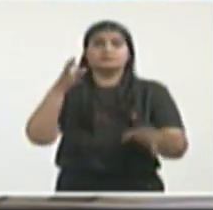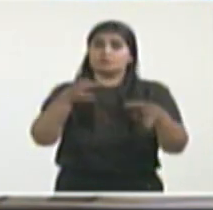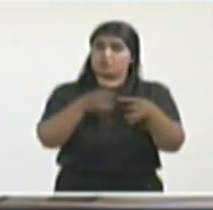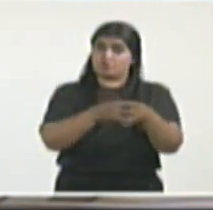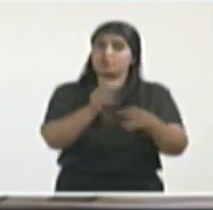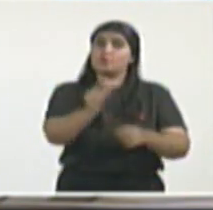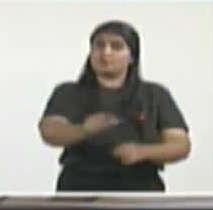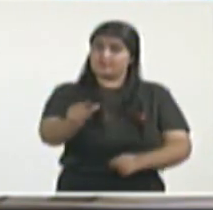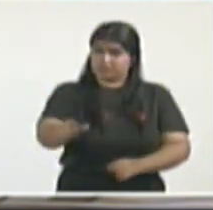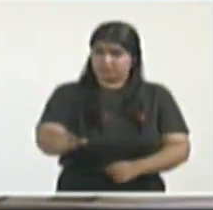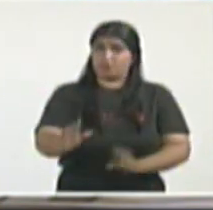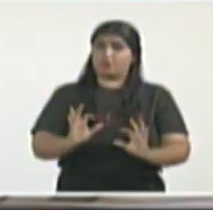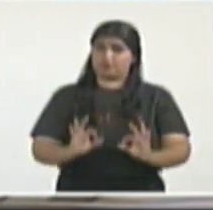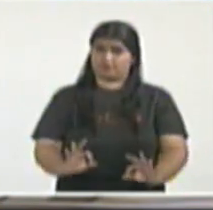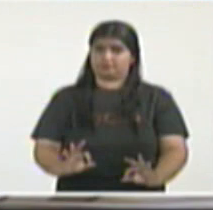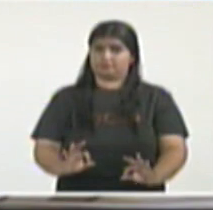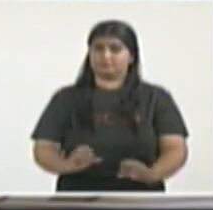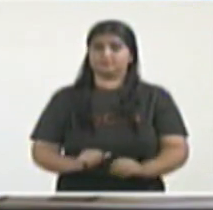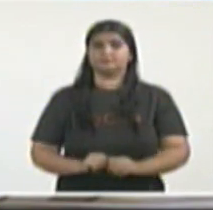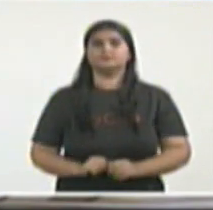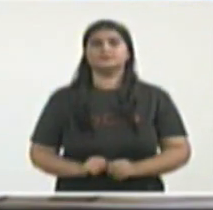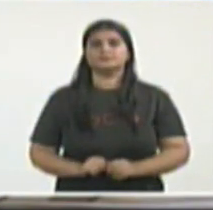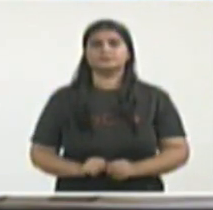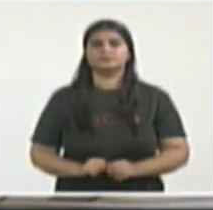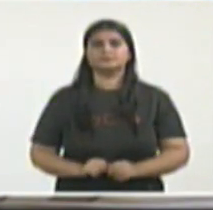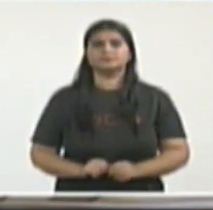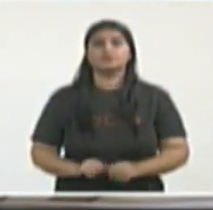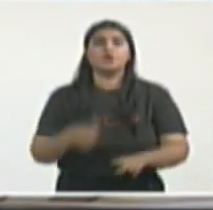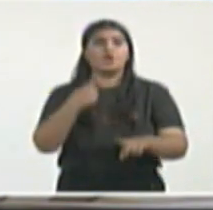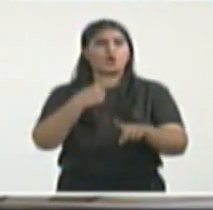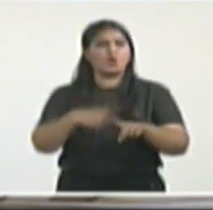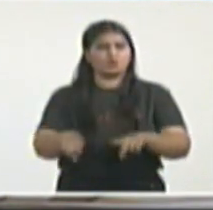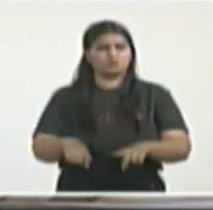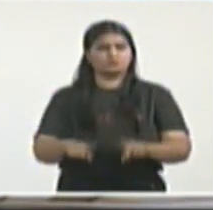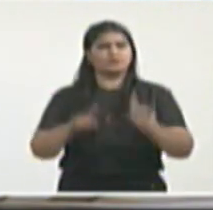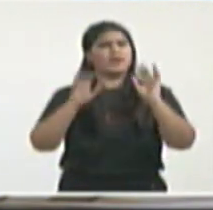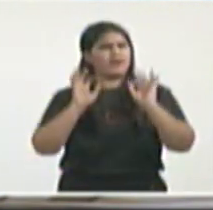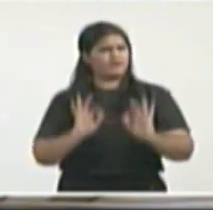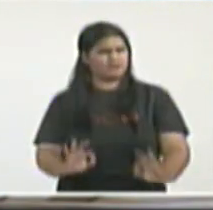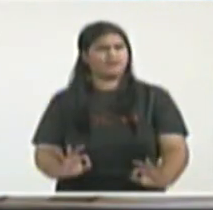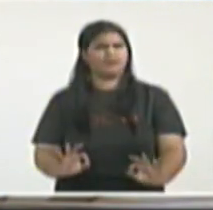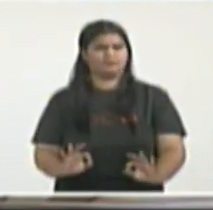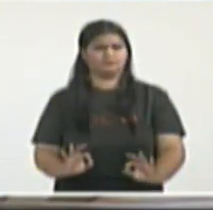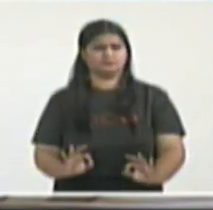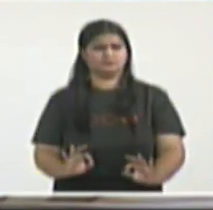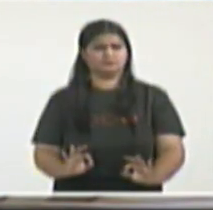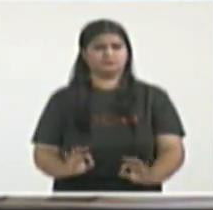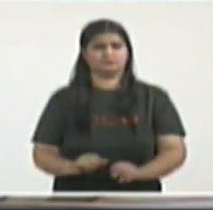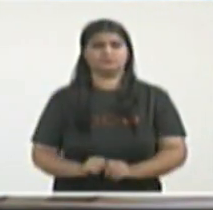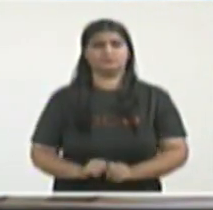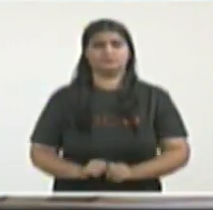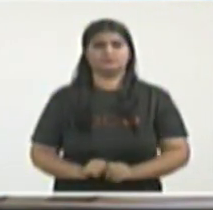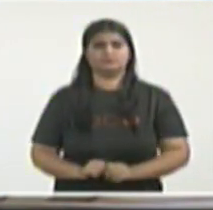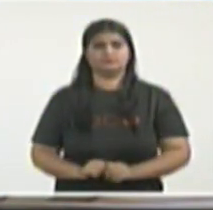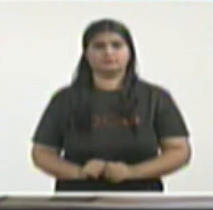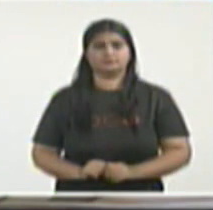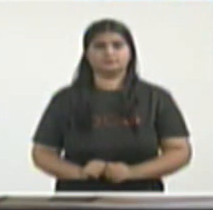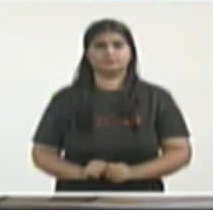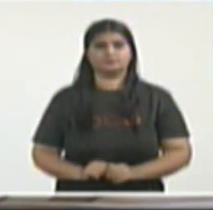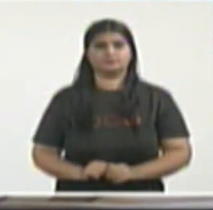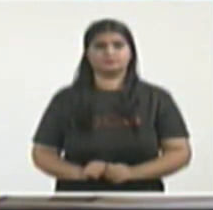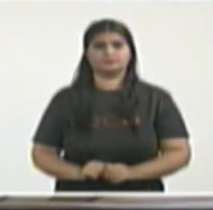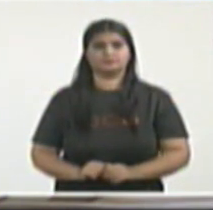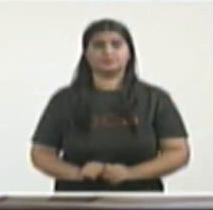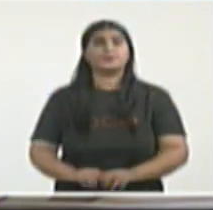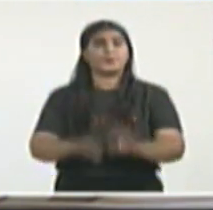a que diga si es verdad o no que se alteraron los sistemas de geolocalización, es decir, de